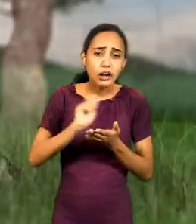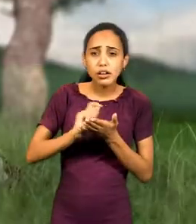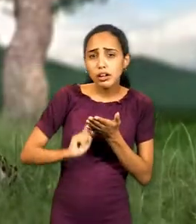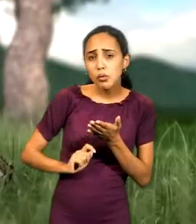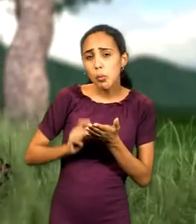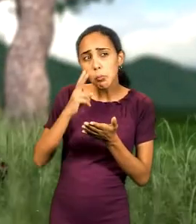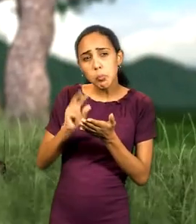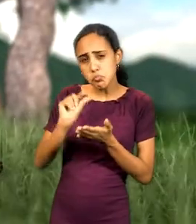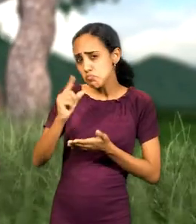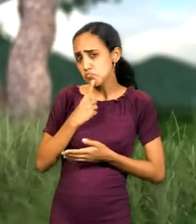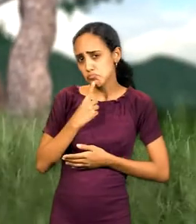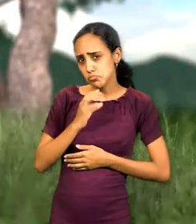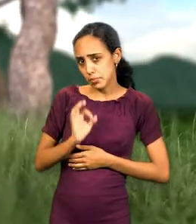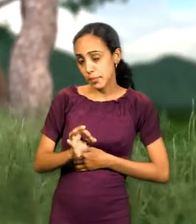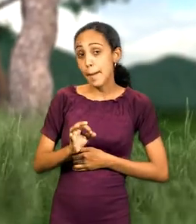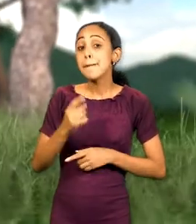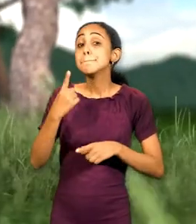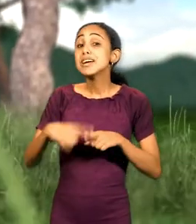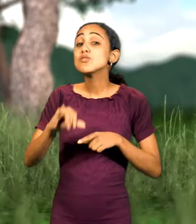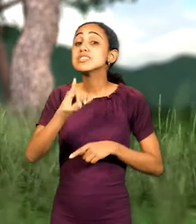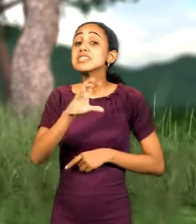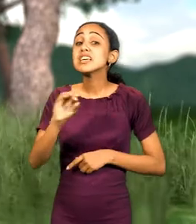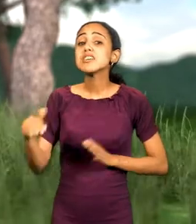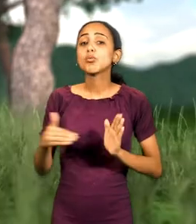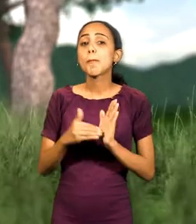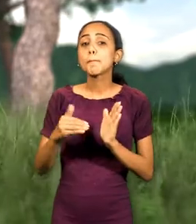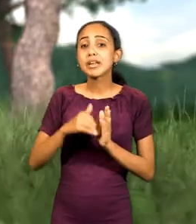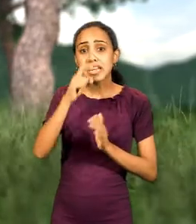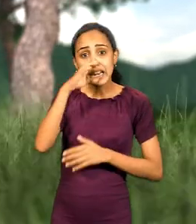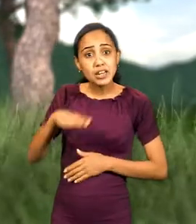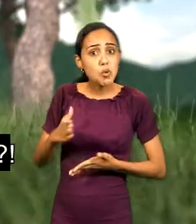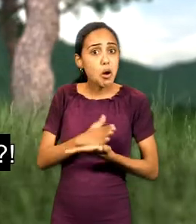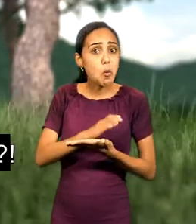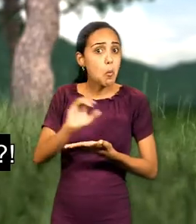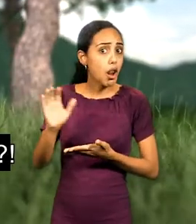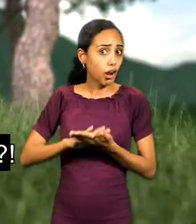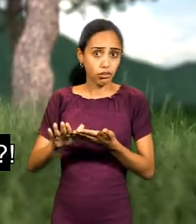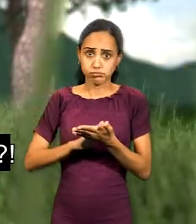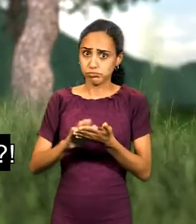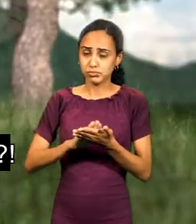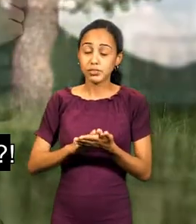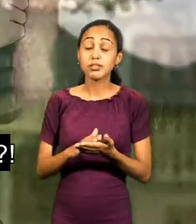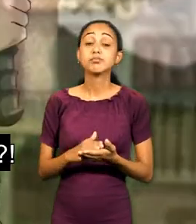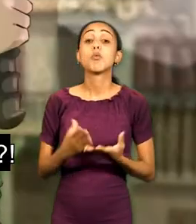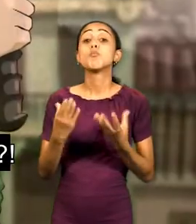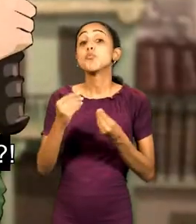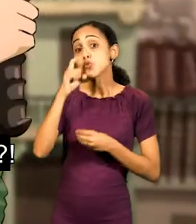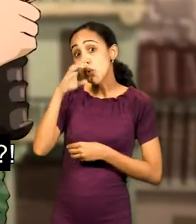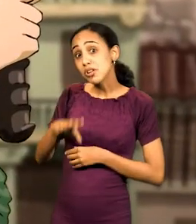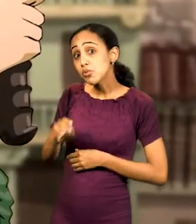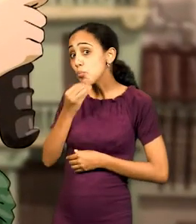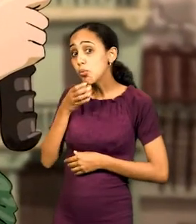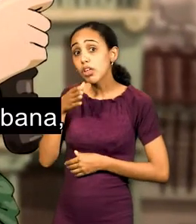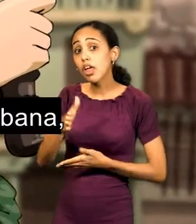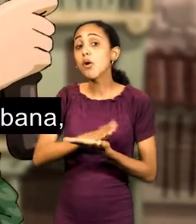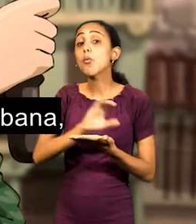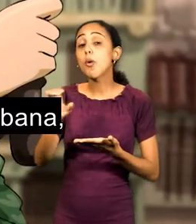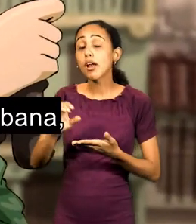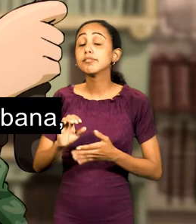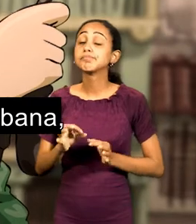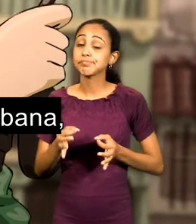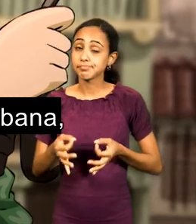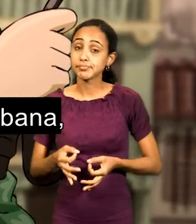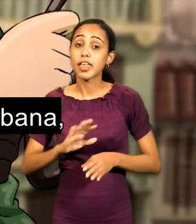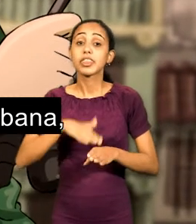Además, 600.000 niños estaban sin escolarizar. ¡Tantos niños sin poder ir a la escuela! Después